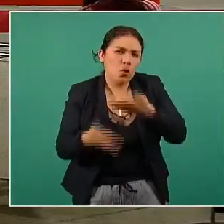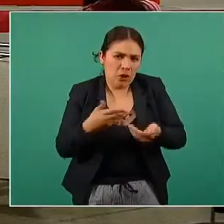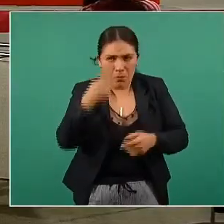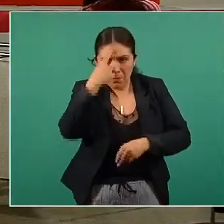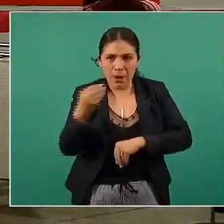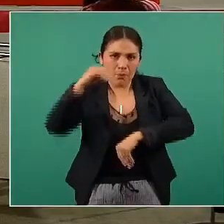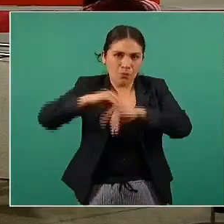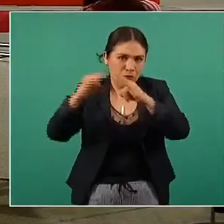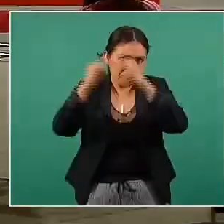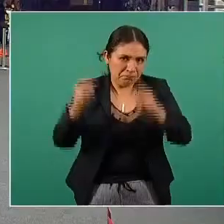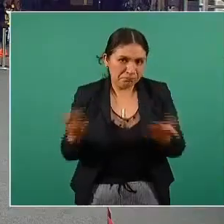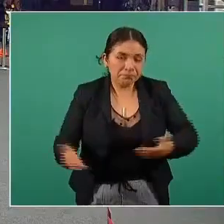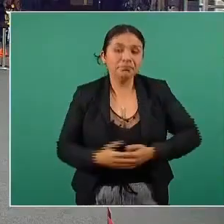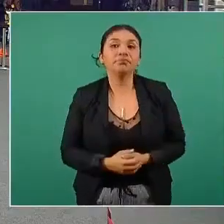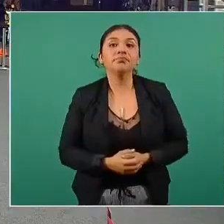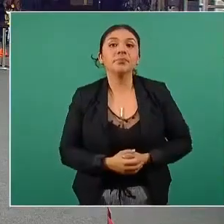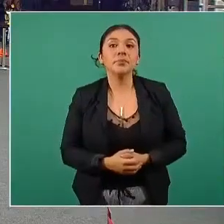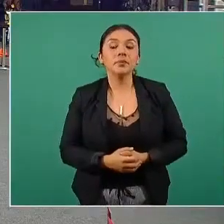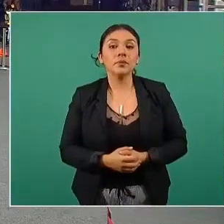por favor